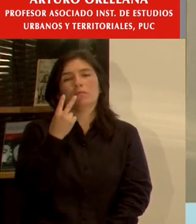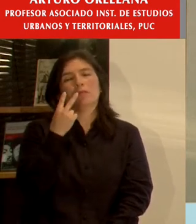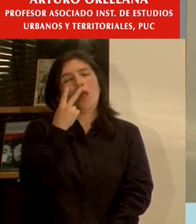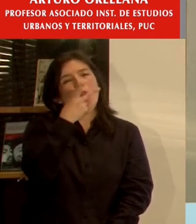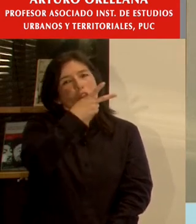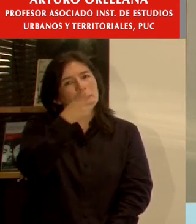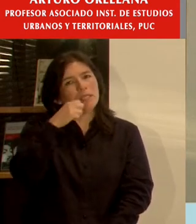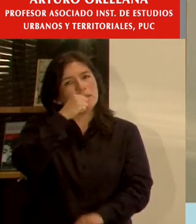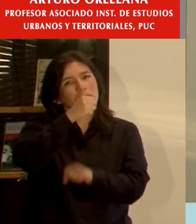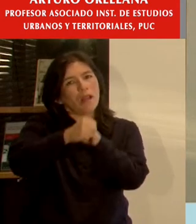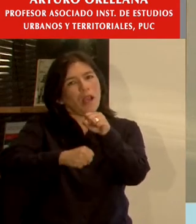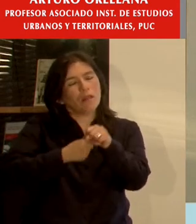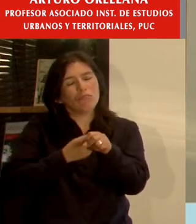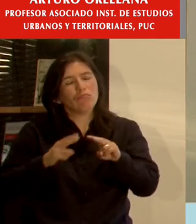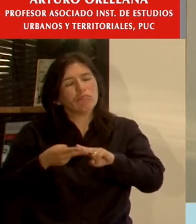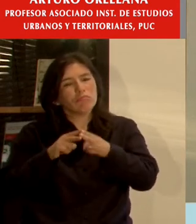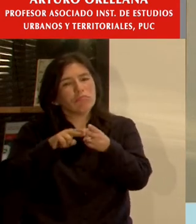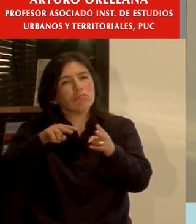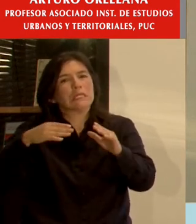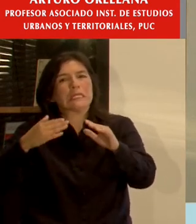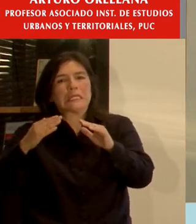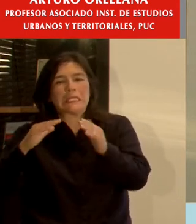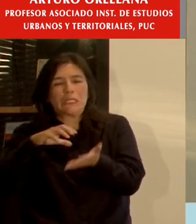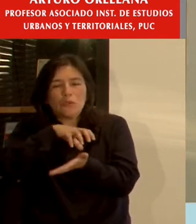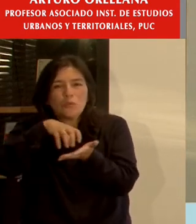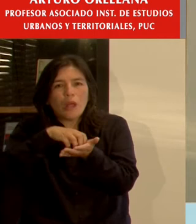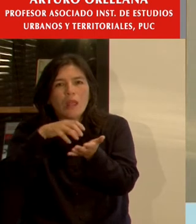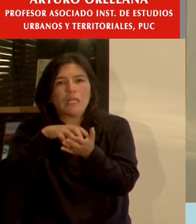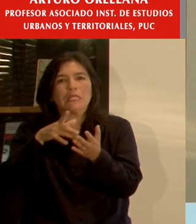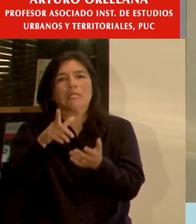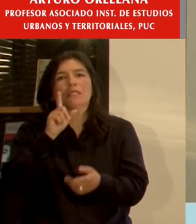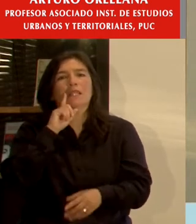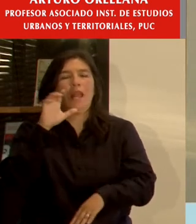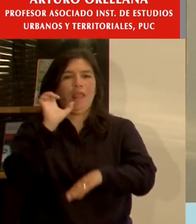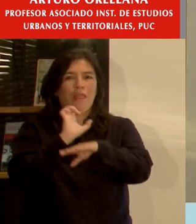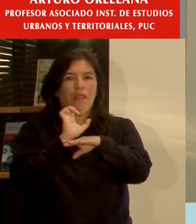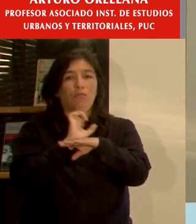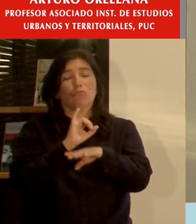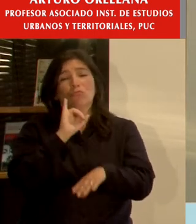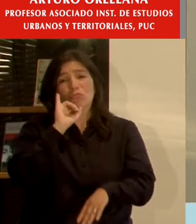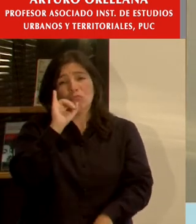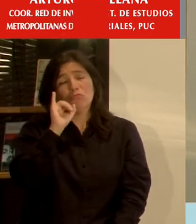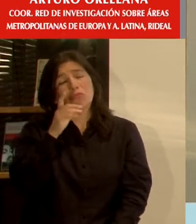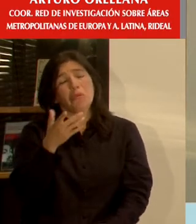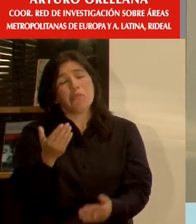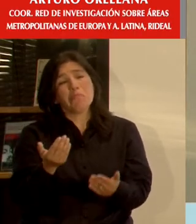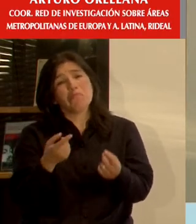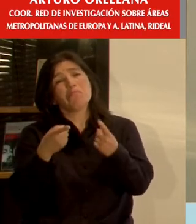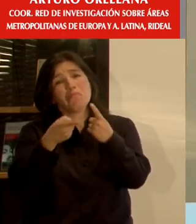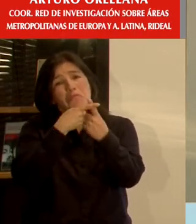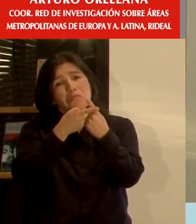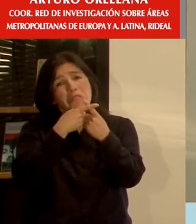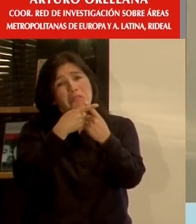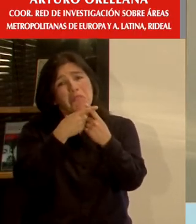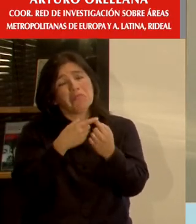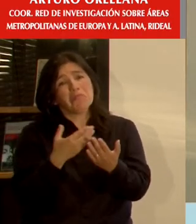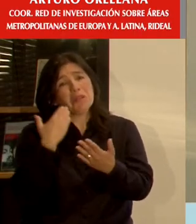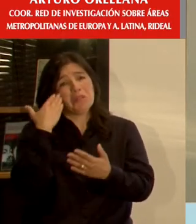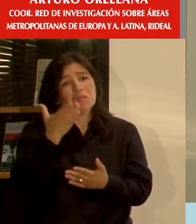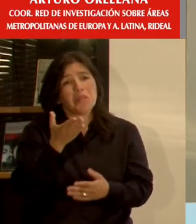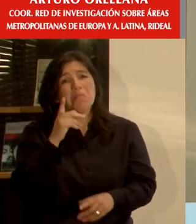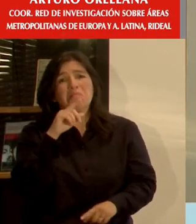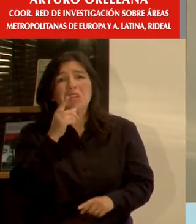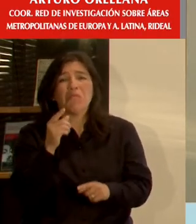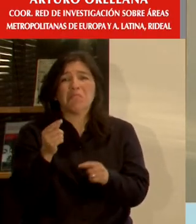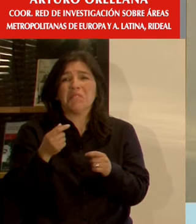hemos construido las ciudades a través del rol del gobierno central. ¿Tiene sus ventajas? Sí, tiene sus ventajas. Visión estratégica nacional, menos